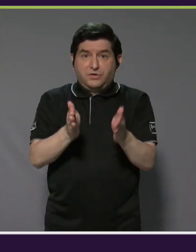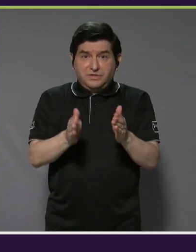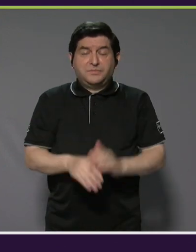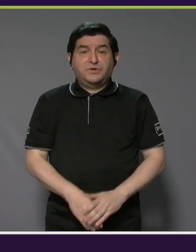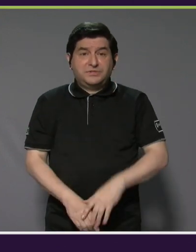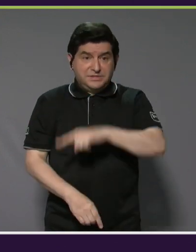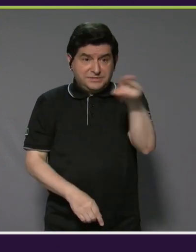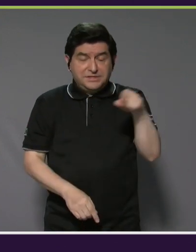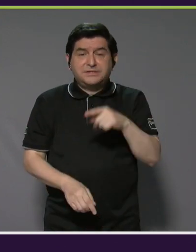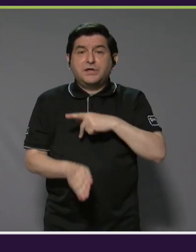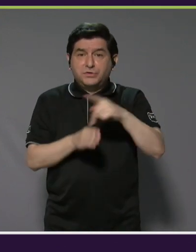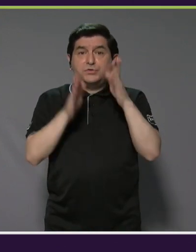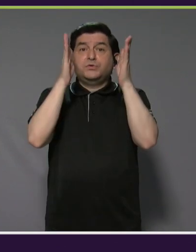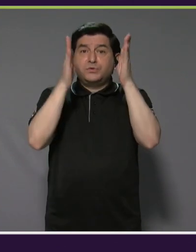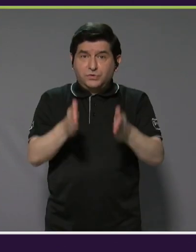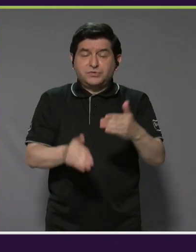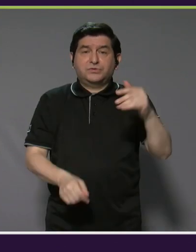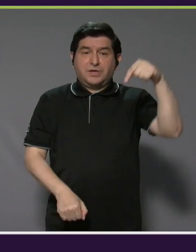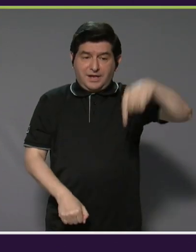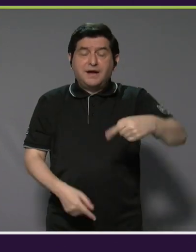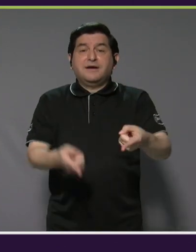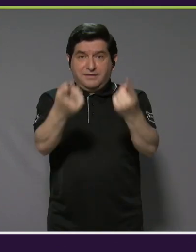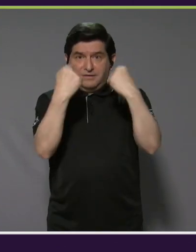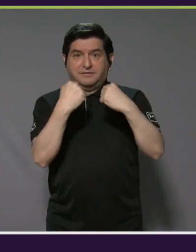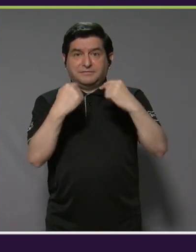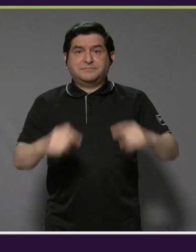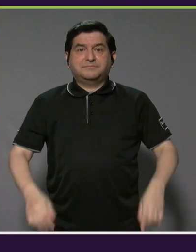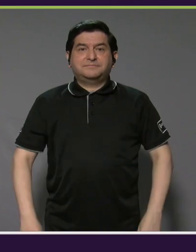atletas, élites profesionales que tenemos hoy acá.